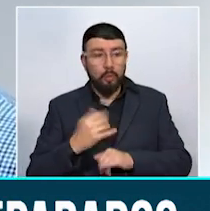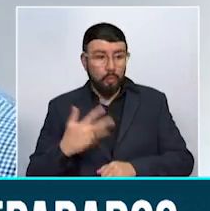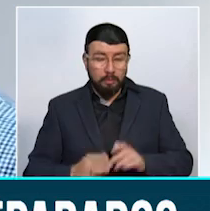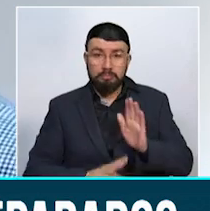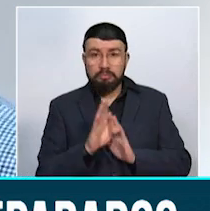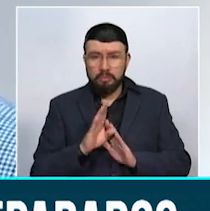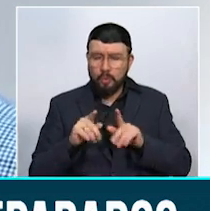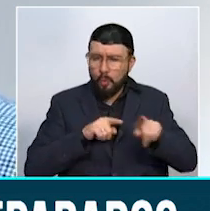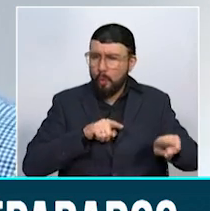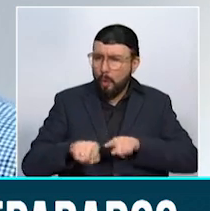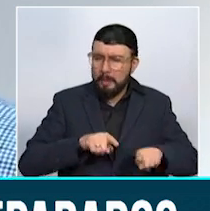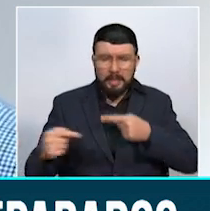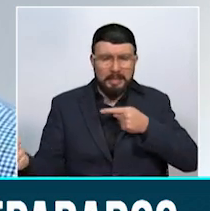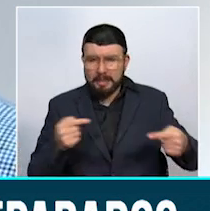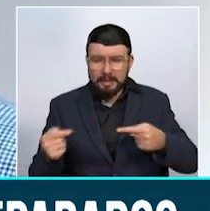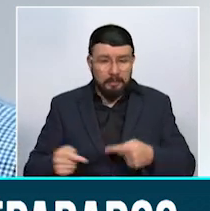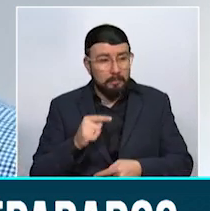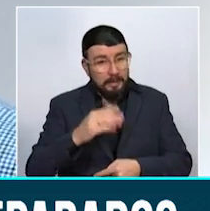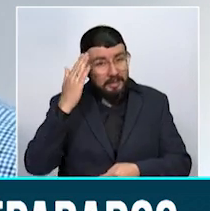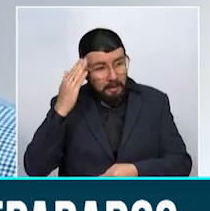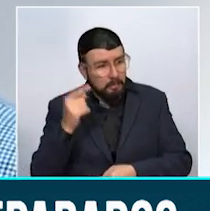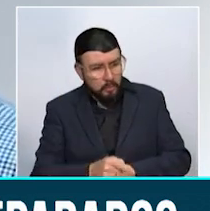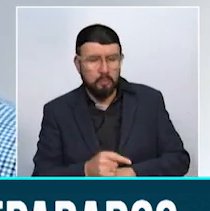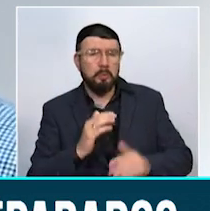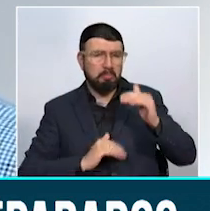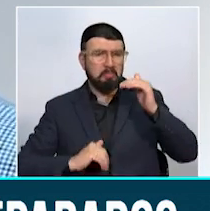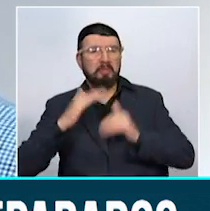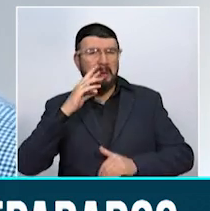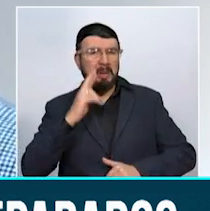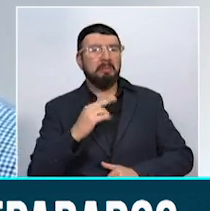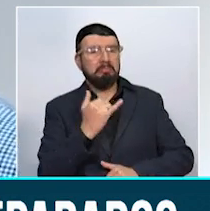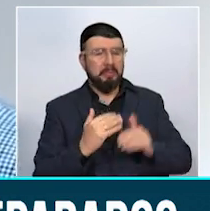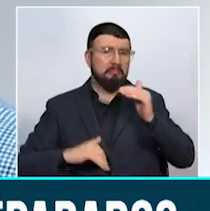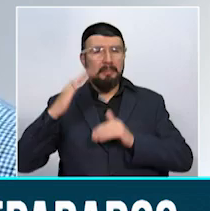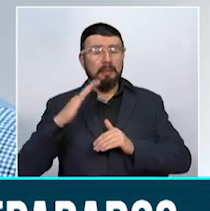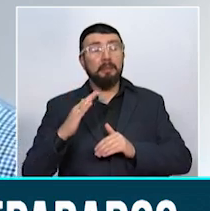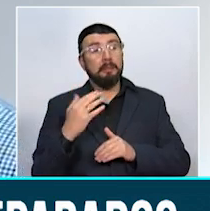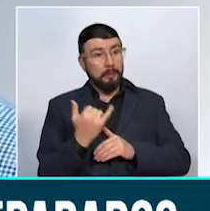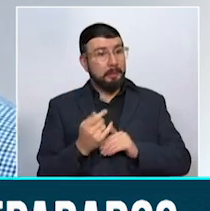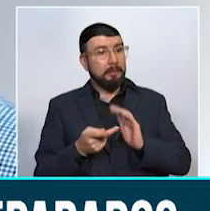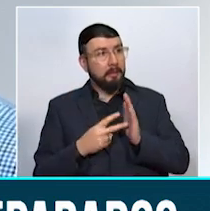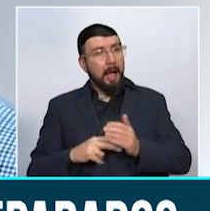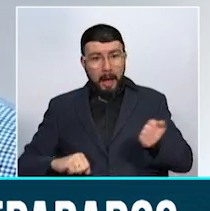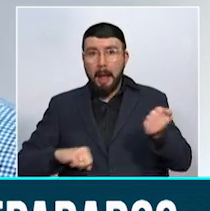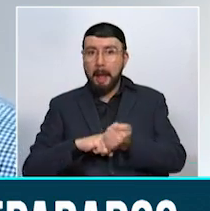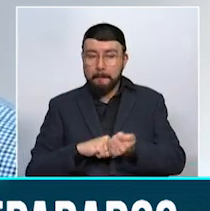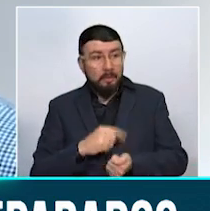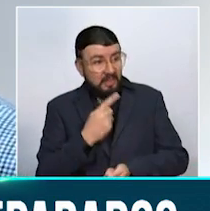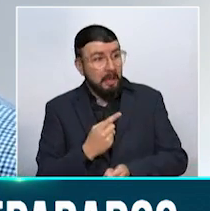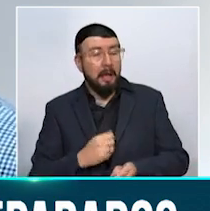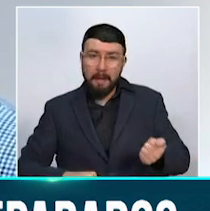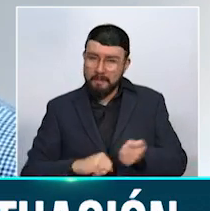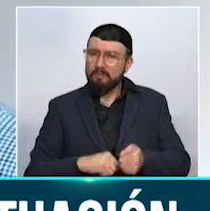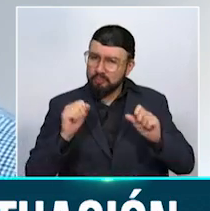competitivos deportistas que van a romper marca en los Juegos y mucho más allá y eso obviamente abunda en argumentos que nos permiten decir que vamos a tener